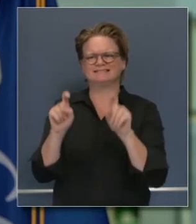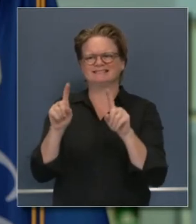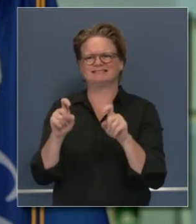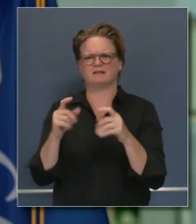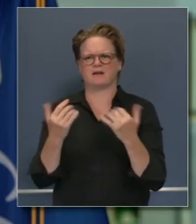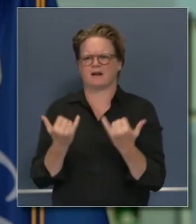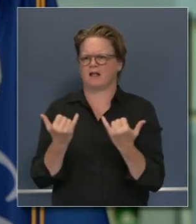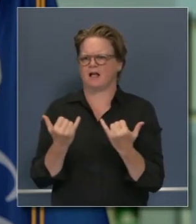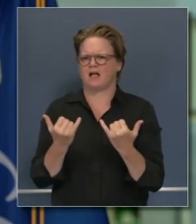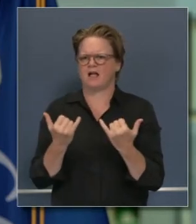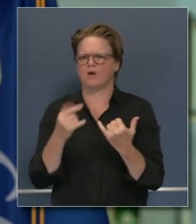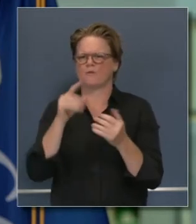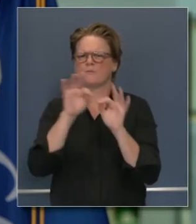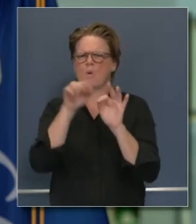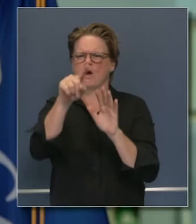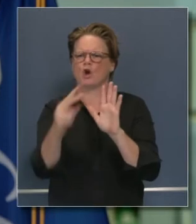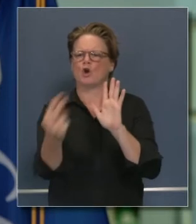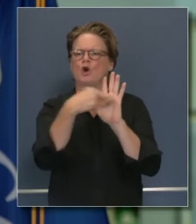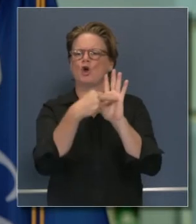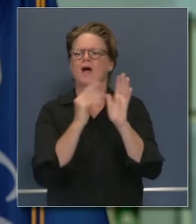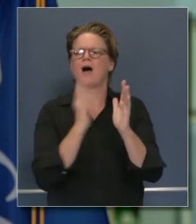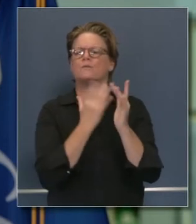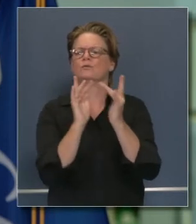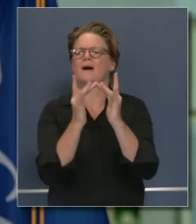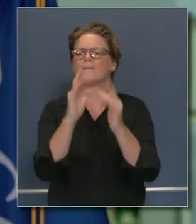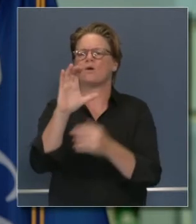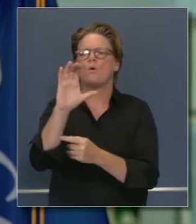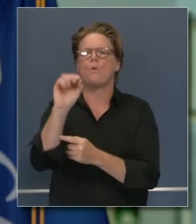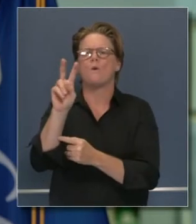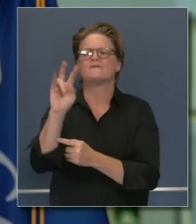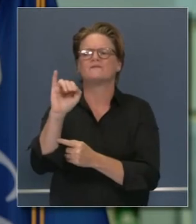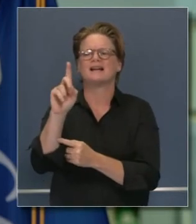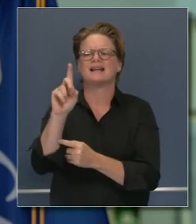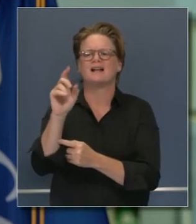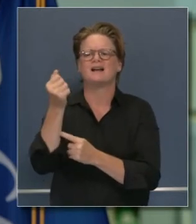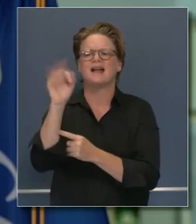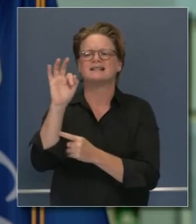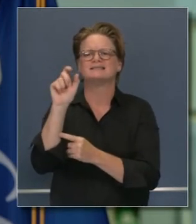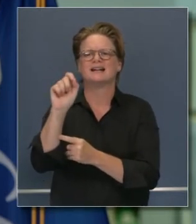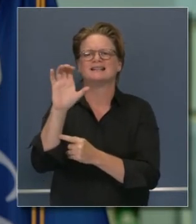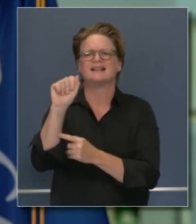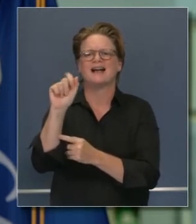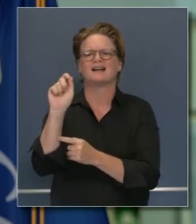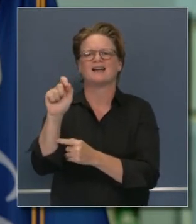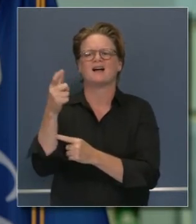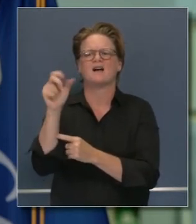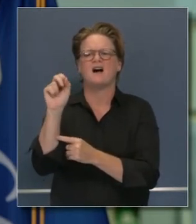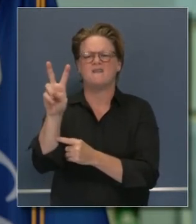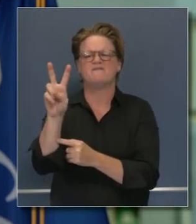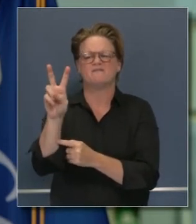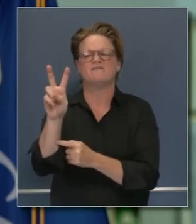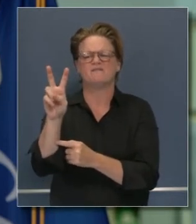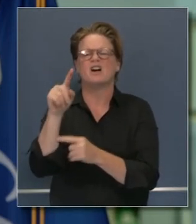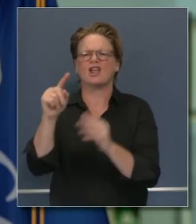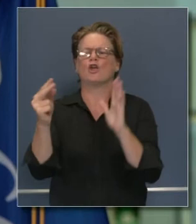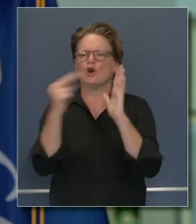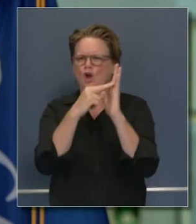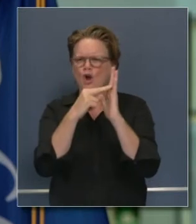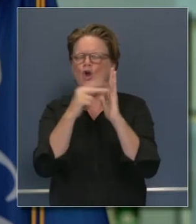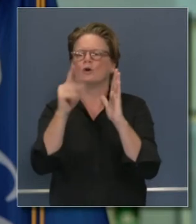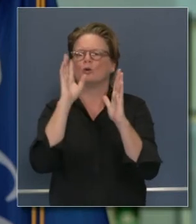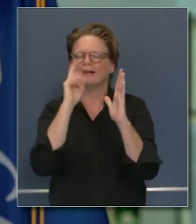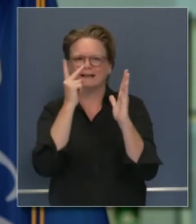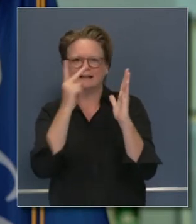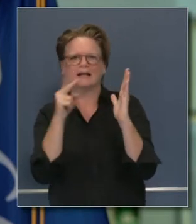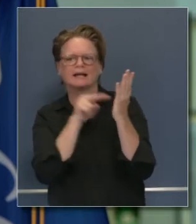nuestro en nuestra sala de control de el COVID-19 nuestra página web es el inventario actual que pueden revisar inmediatamente pero